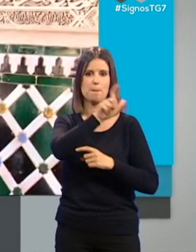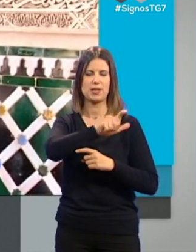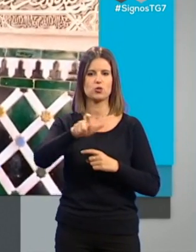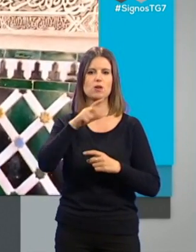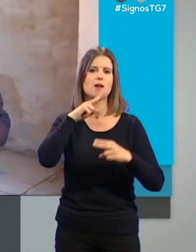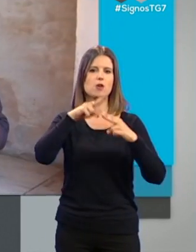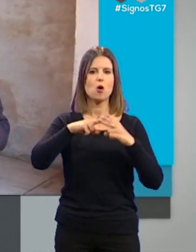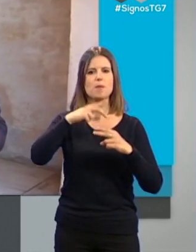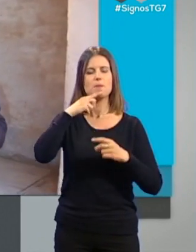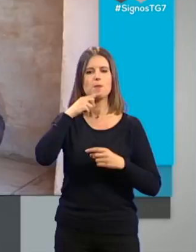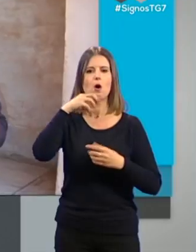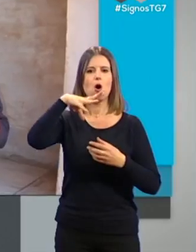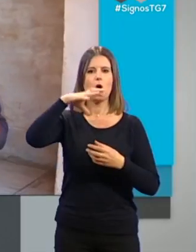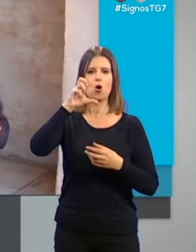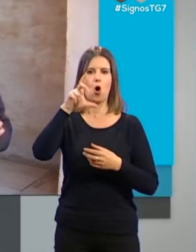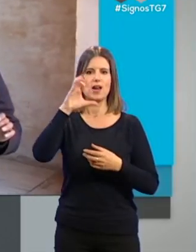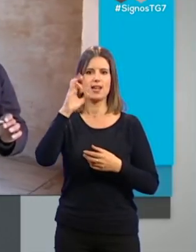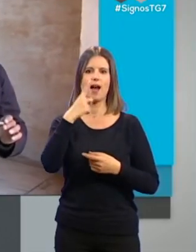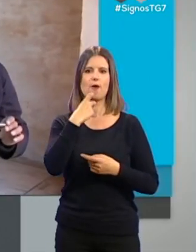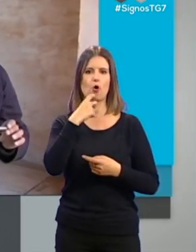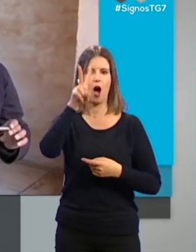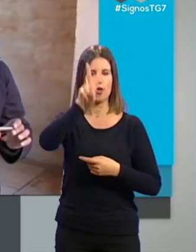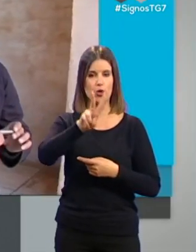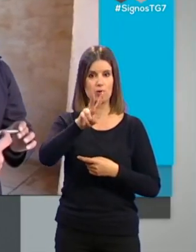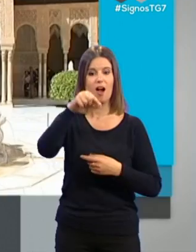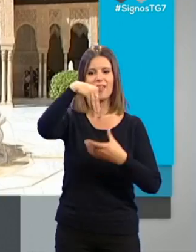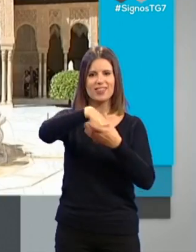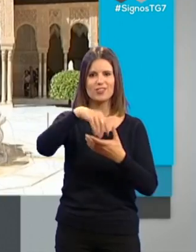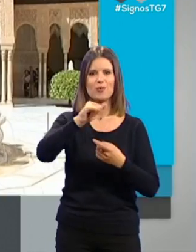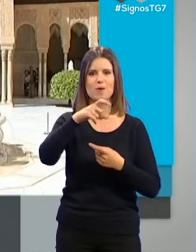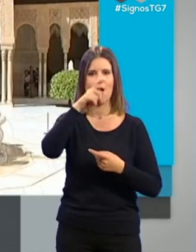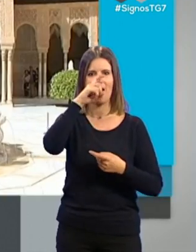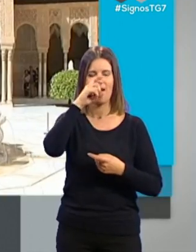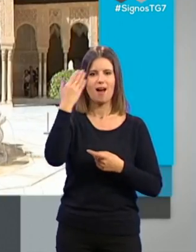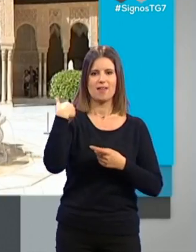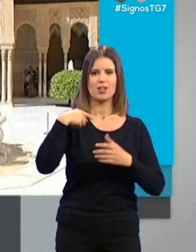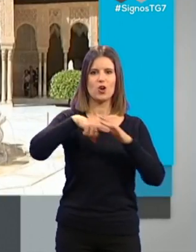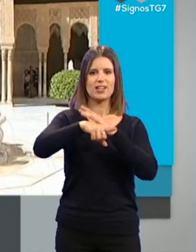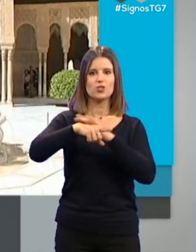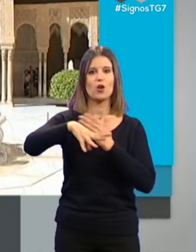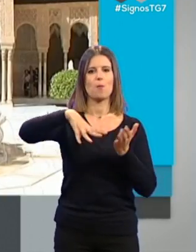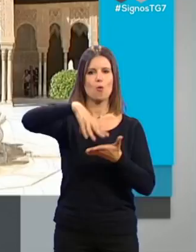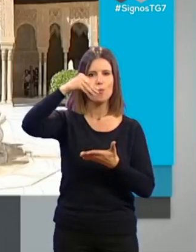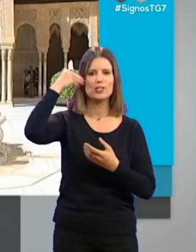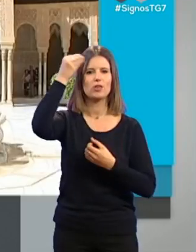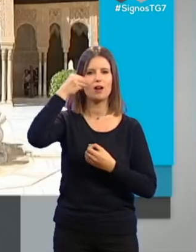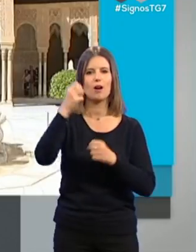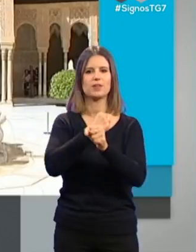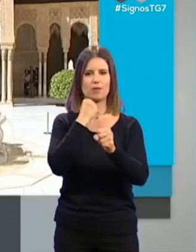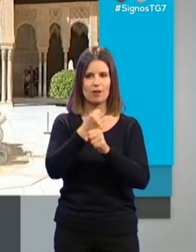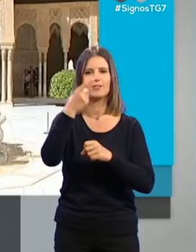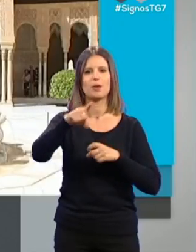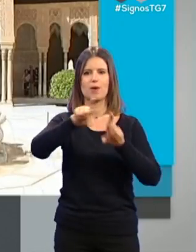Operación Colina Roja 2. Entre ellos se encontraban los anteriores gestores del monumento, trabajadores y empresarios.